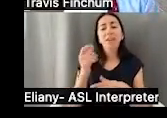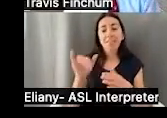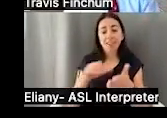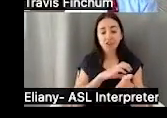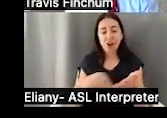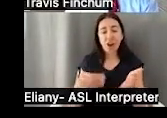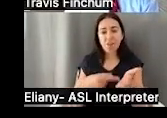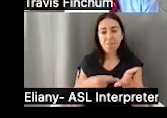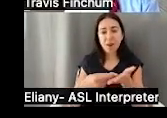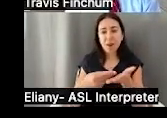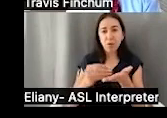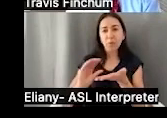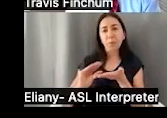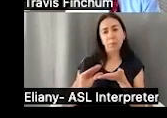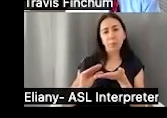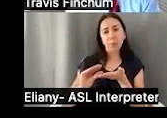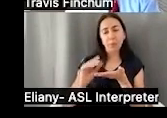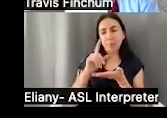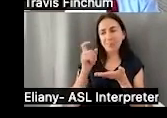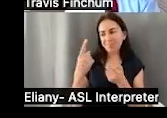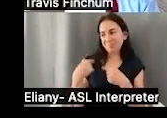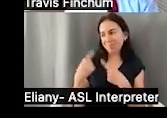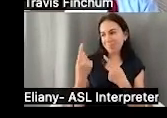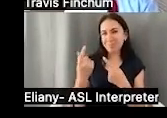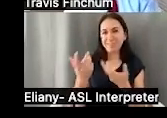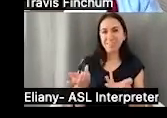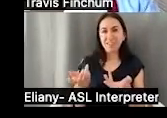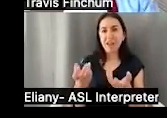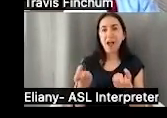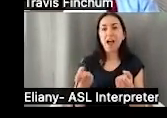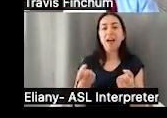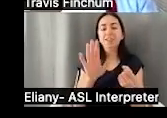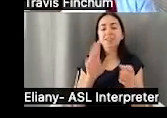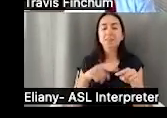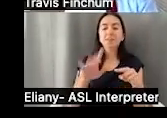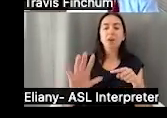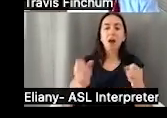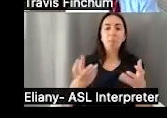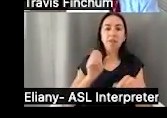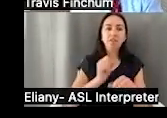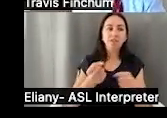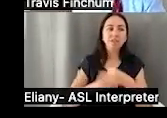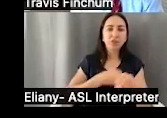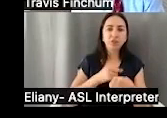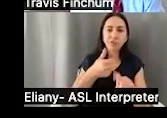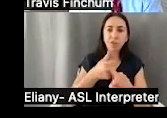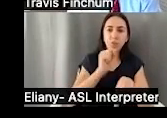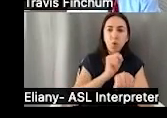edad de jubilarse, pero va a ser un cheque pequeño porque está basado en cuánto ganó durante toda su vida